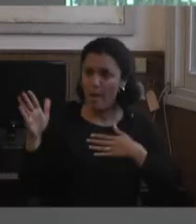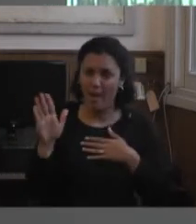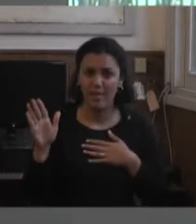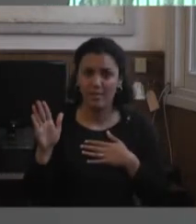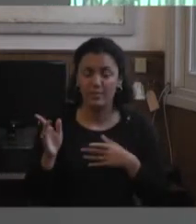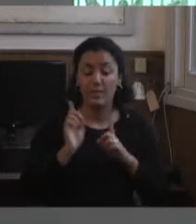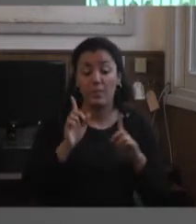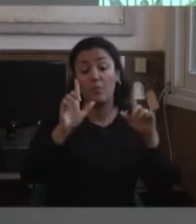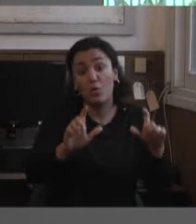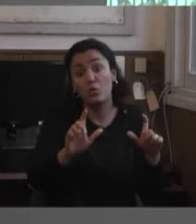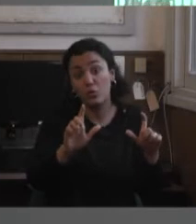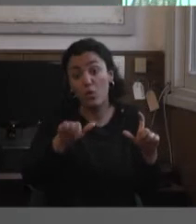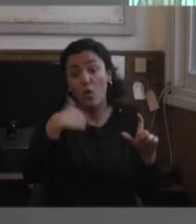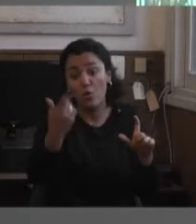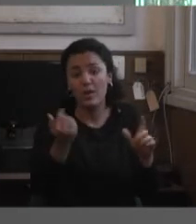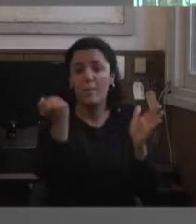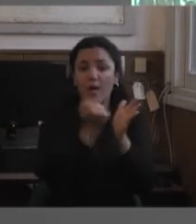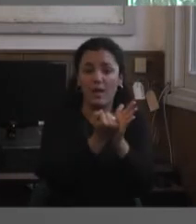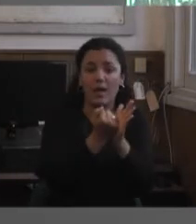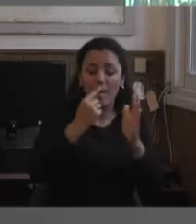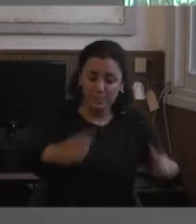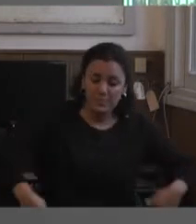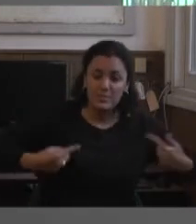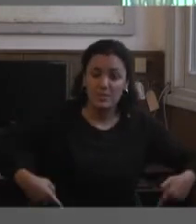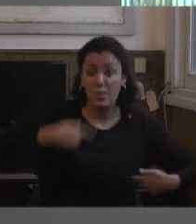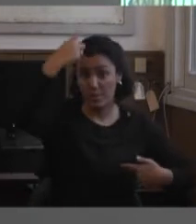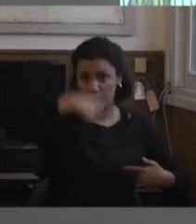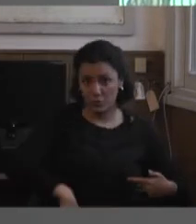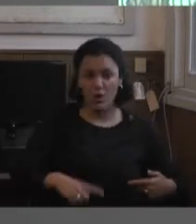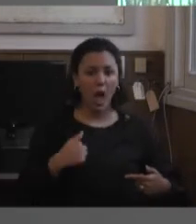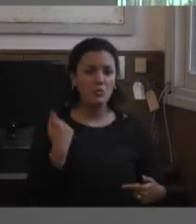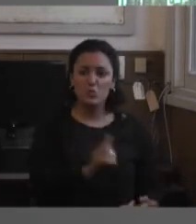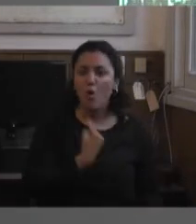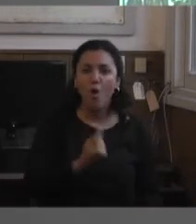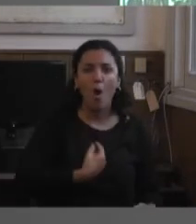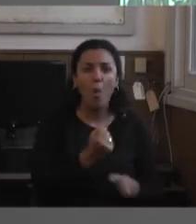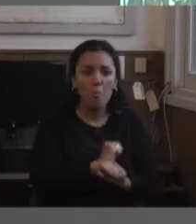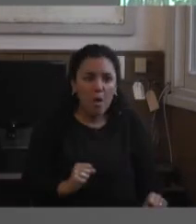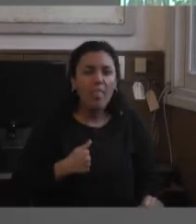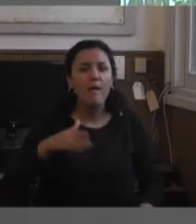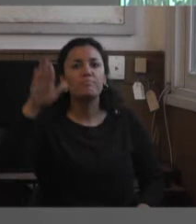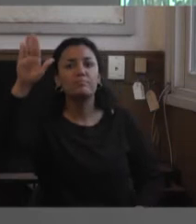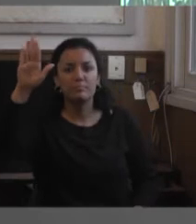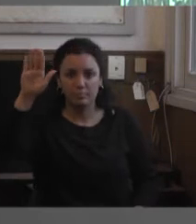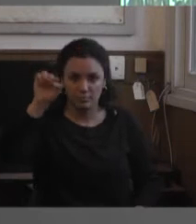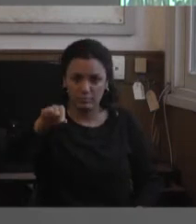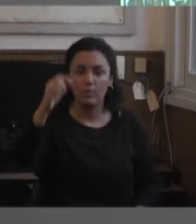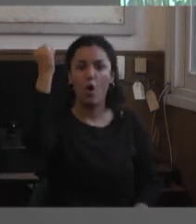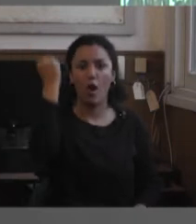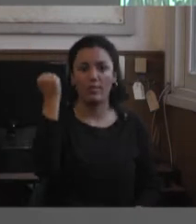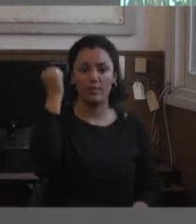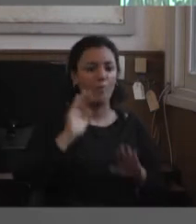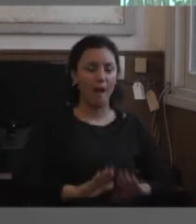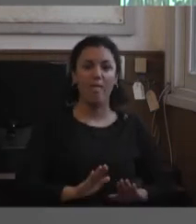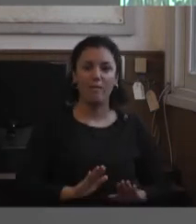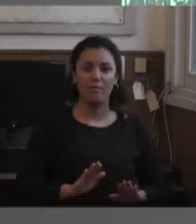una gran utopía, es que alguien en silla de rueda solo ande por la ciudad y elija tomar un colectivo. Algo tan simple que